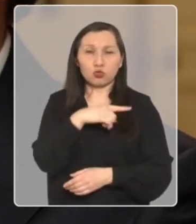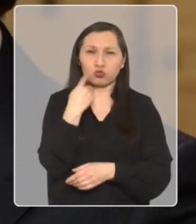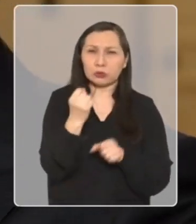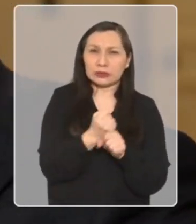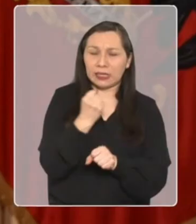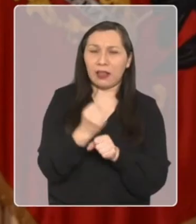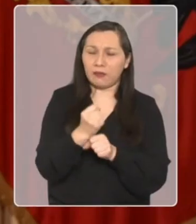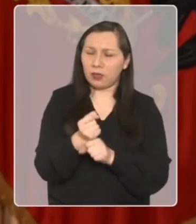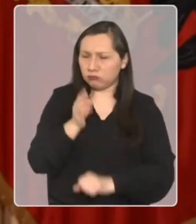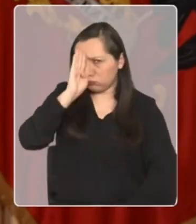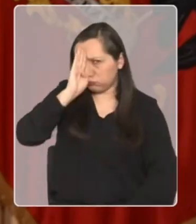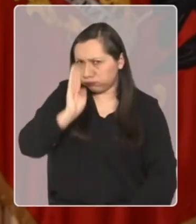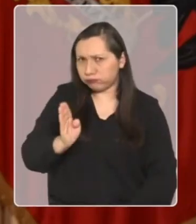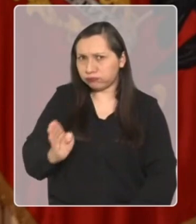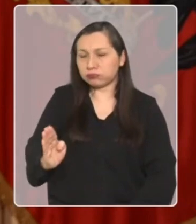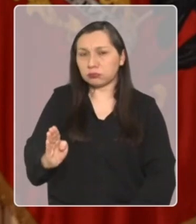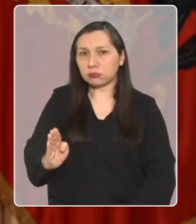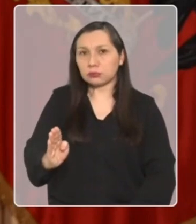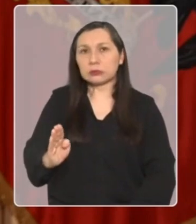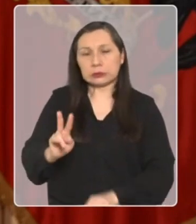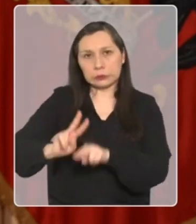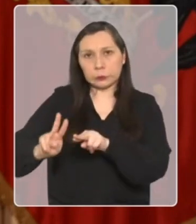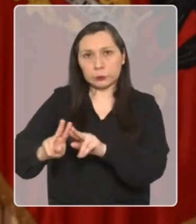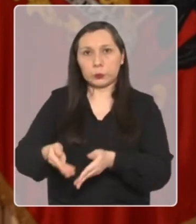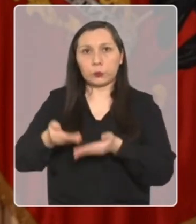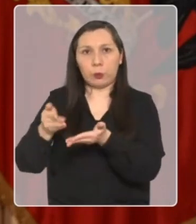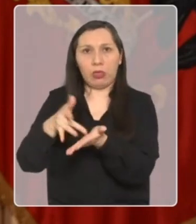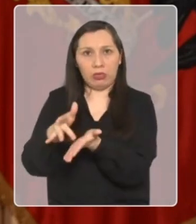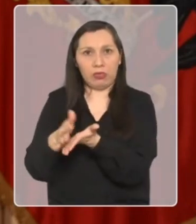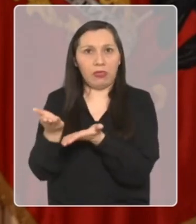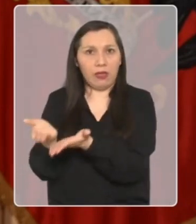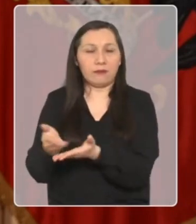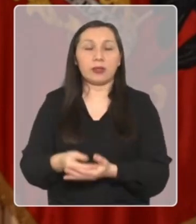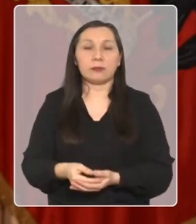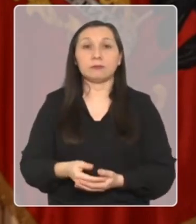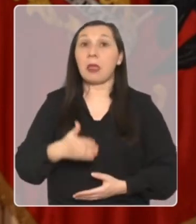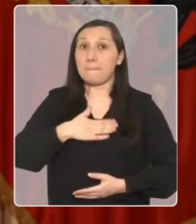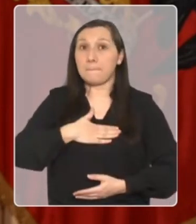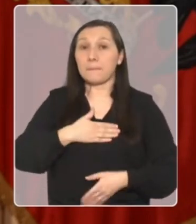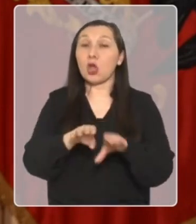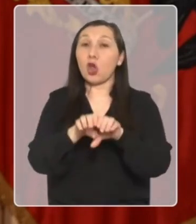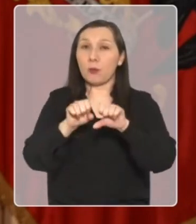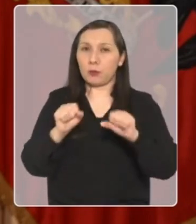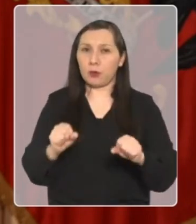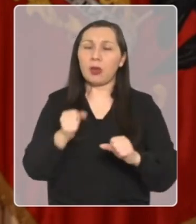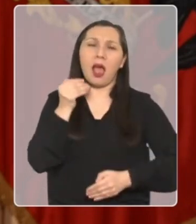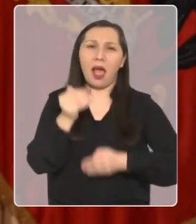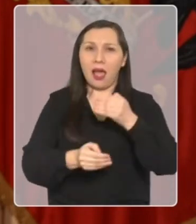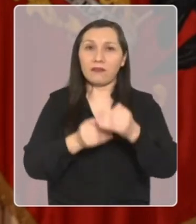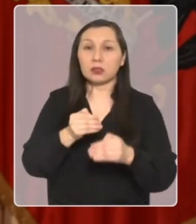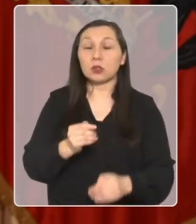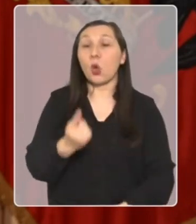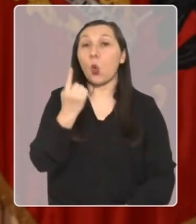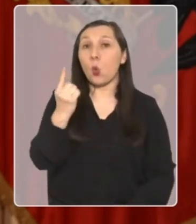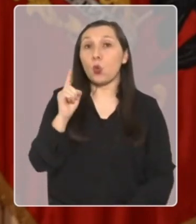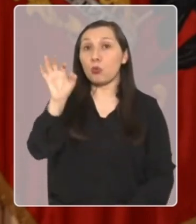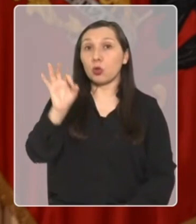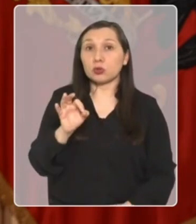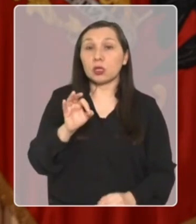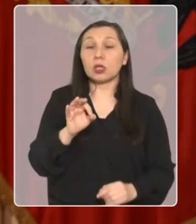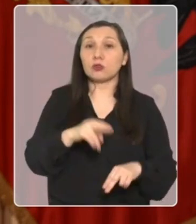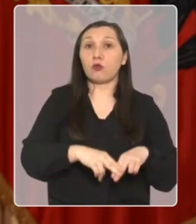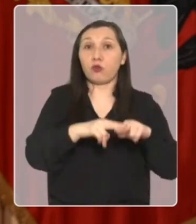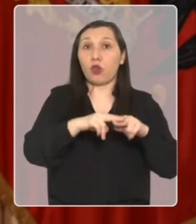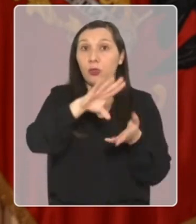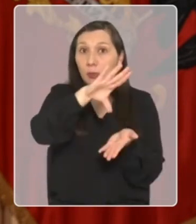Y estamos trabajando firmes en saldar esa deuda. Mi compromiso ha sido avanzar a que el